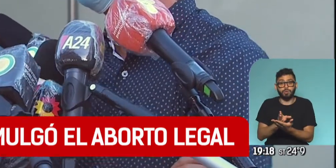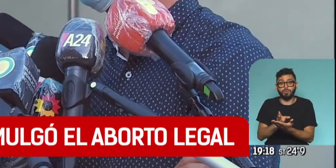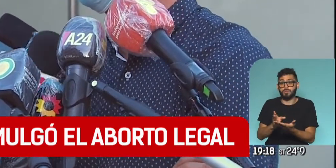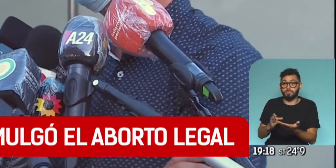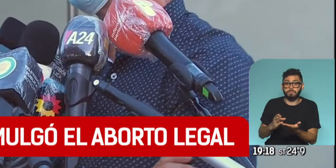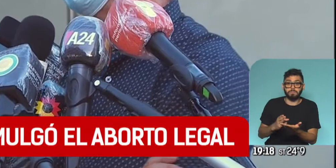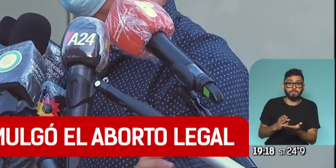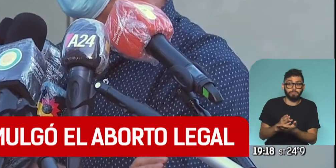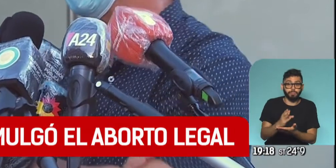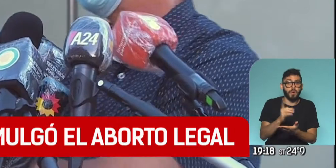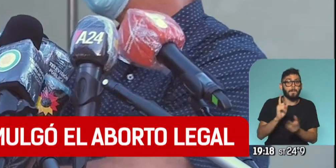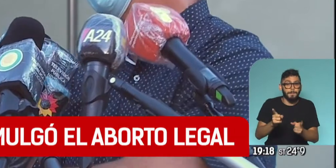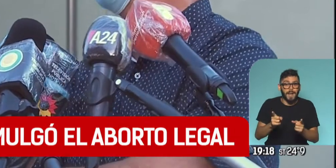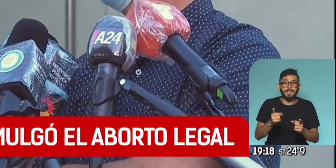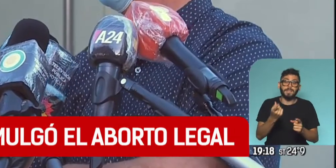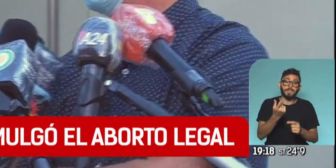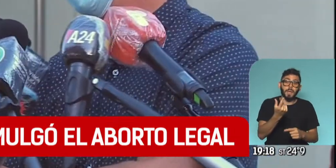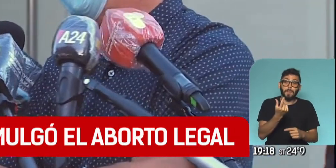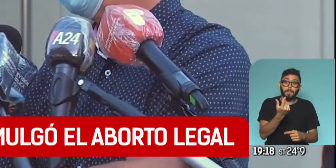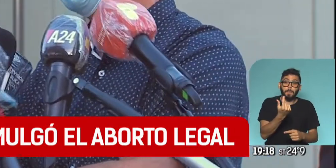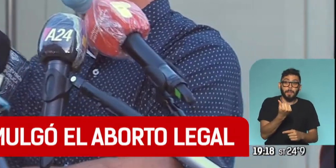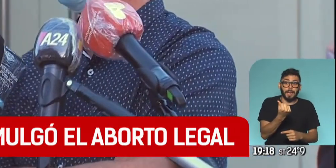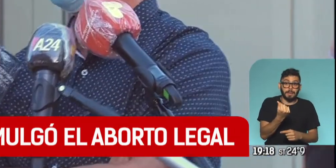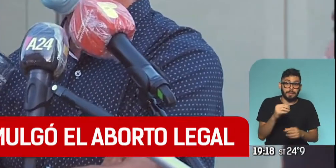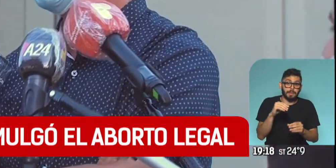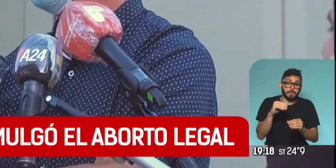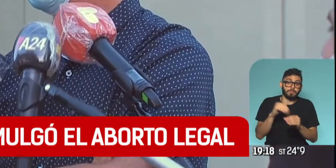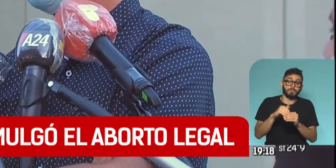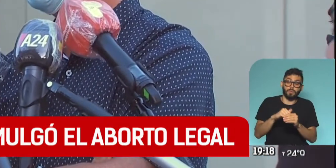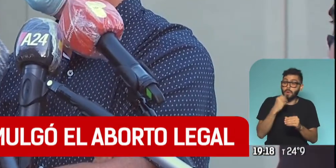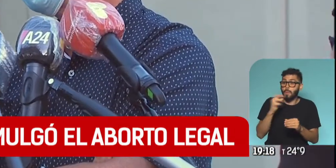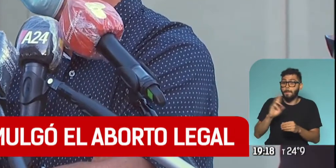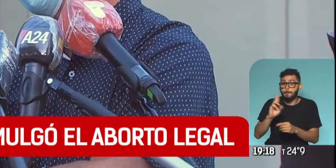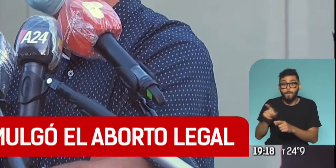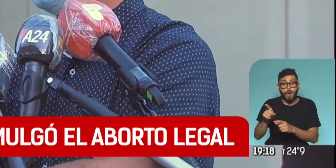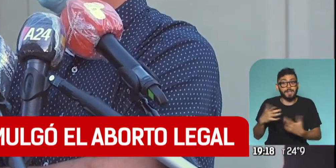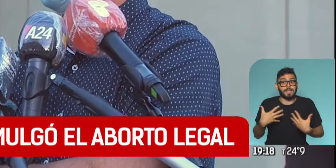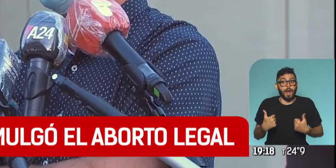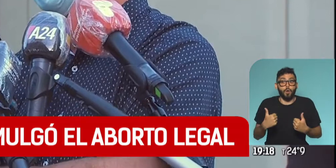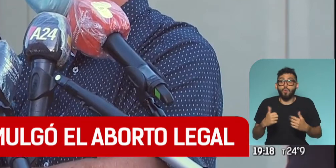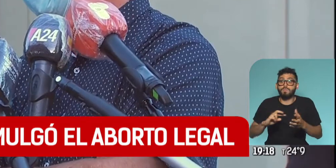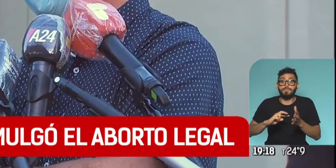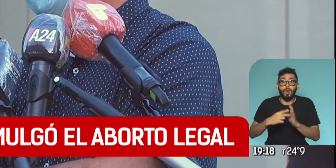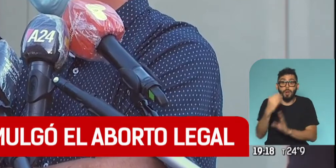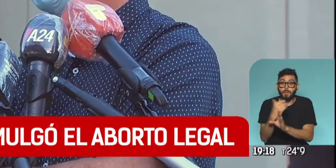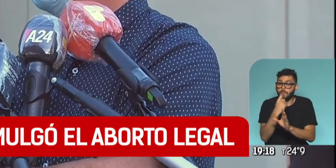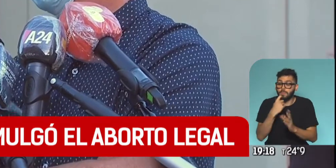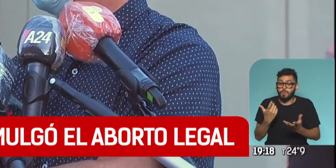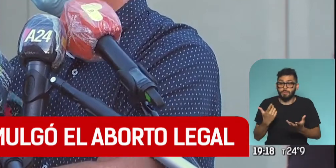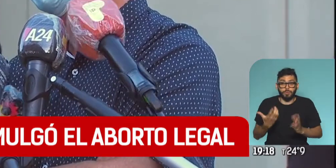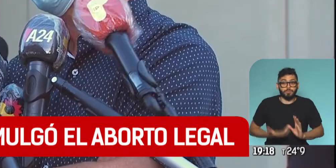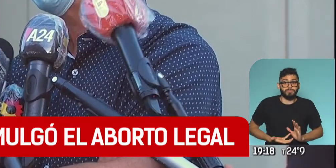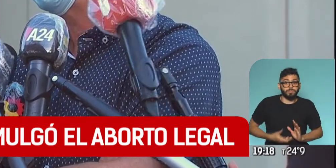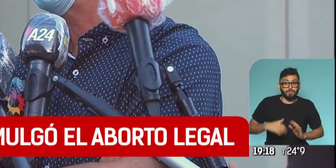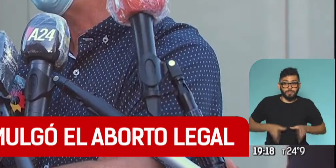algunas cosas que va a ser un ahorro muy importante, no solo en vidas y mujeres que no van a tener problemas de salud, mutilaciones, etc.,